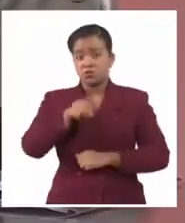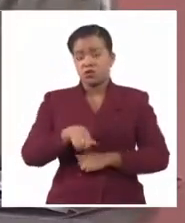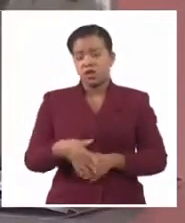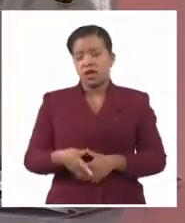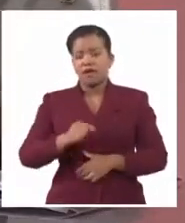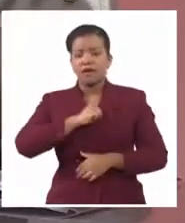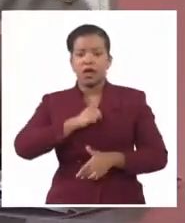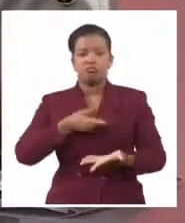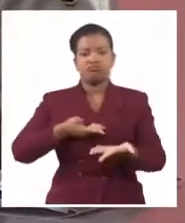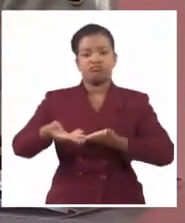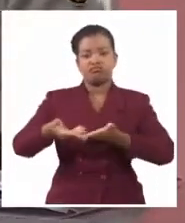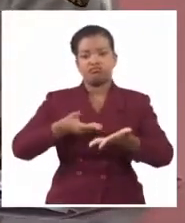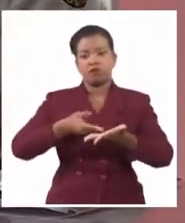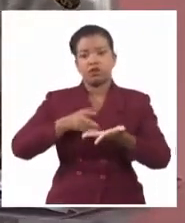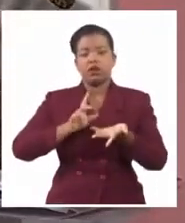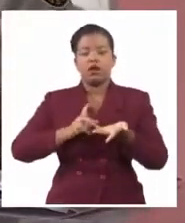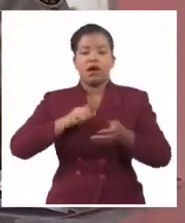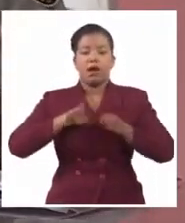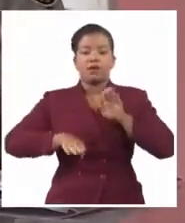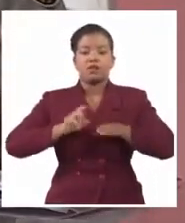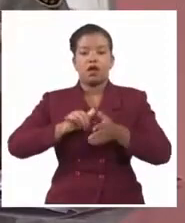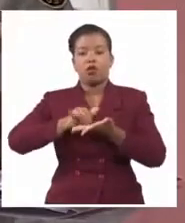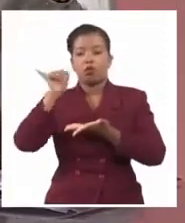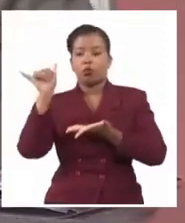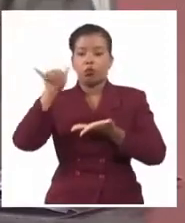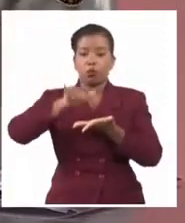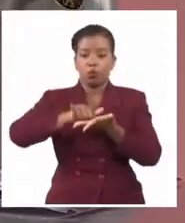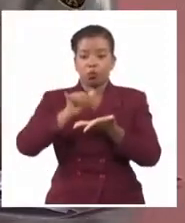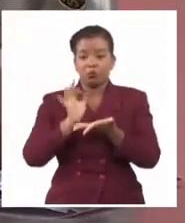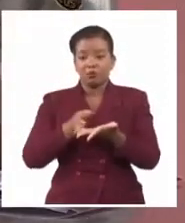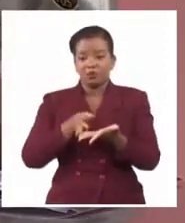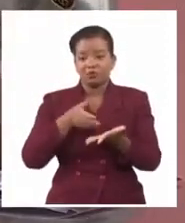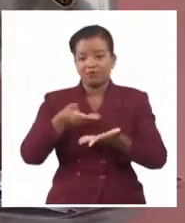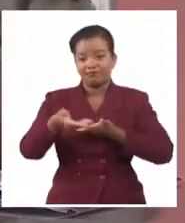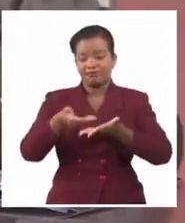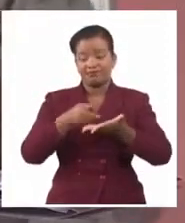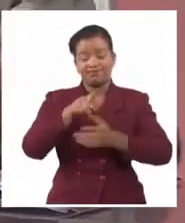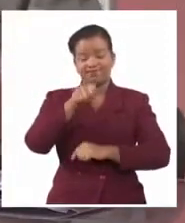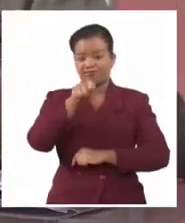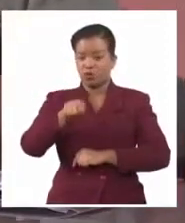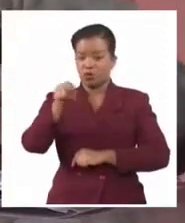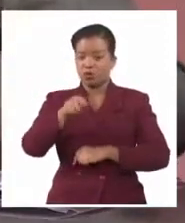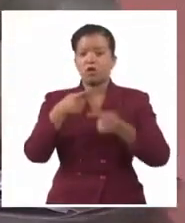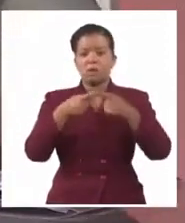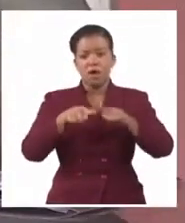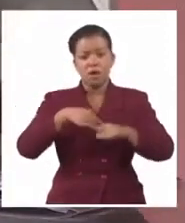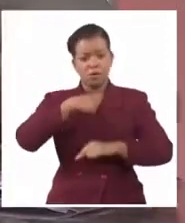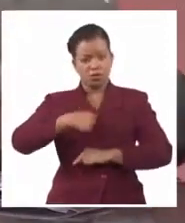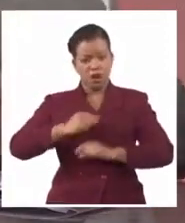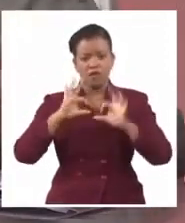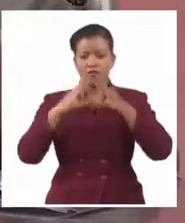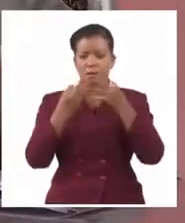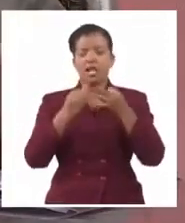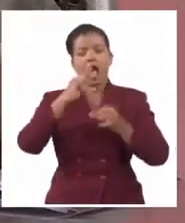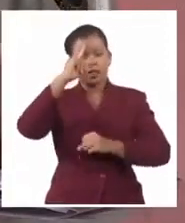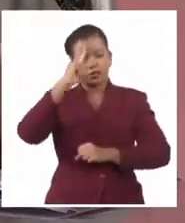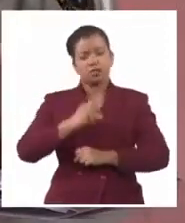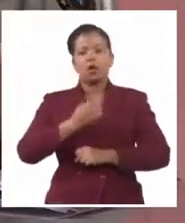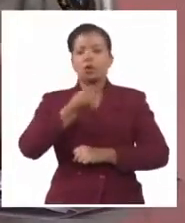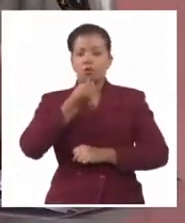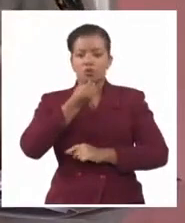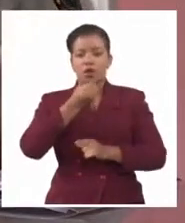salen, entran en su equipaje o le manden sus envíos para su uso personal, de su familia, para satisfacer sus